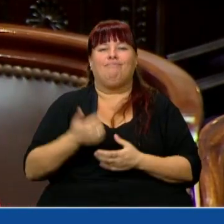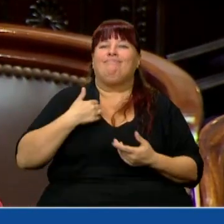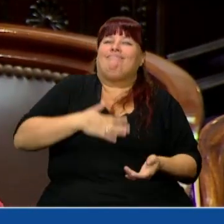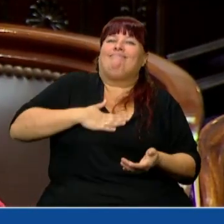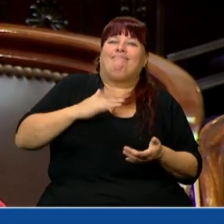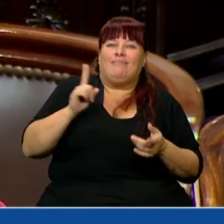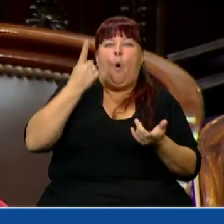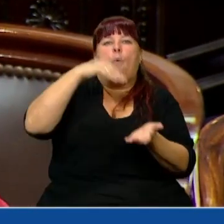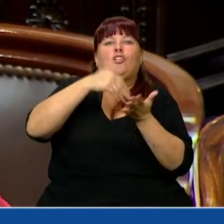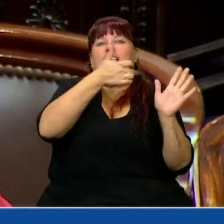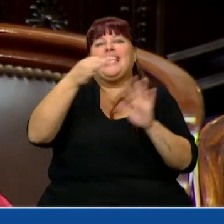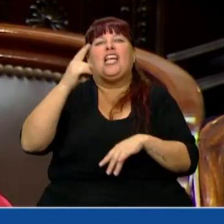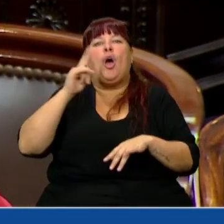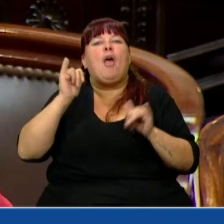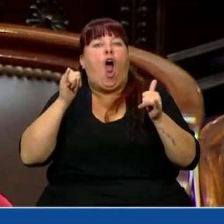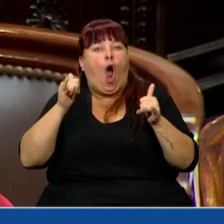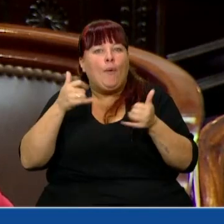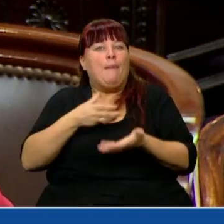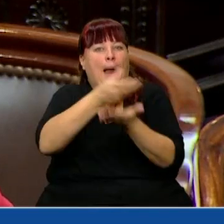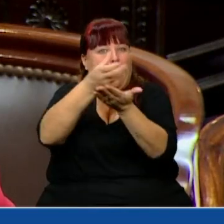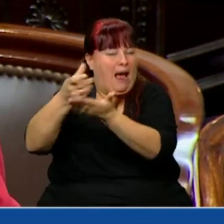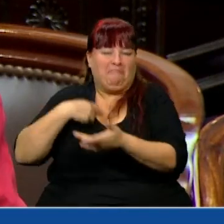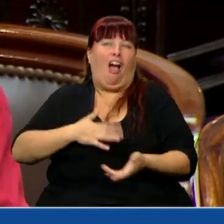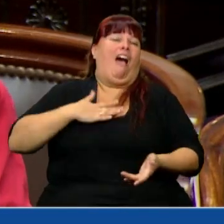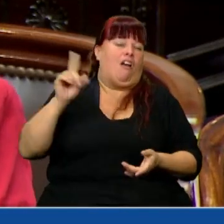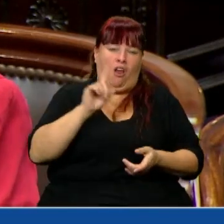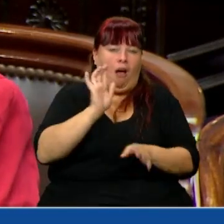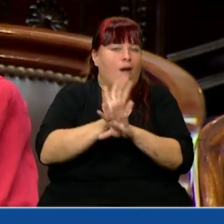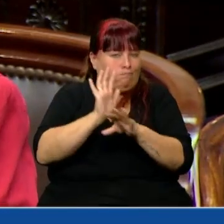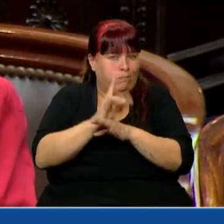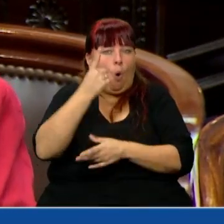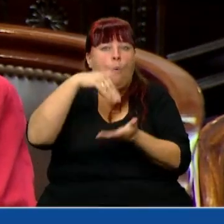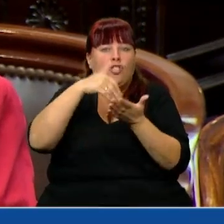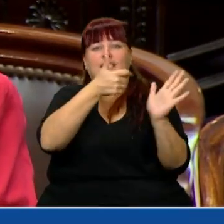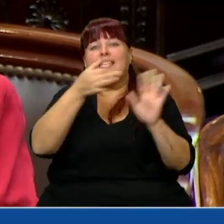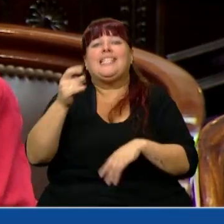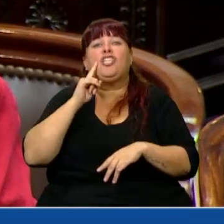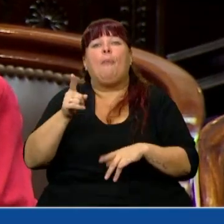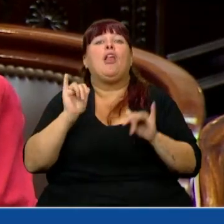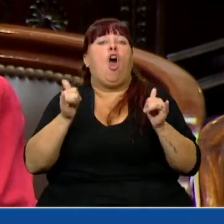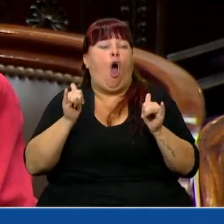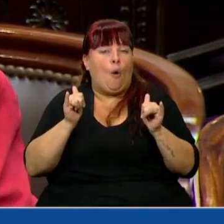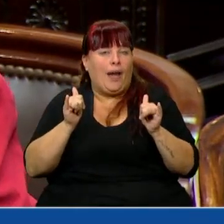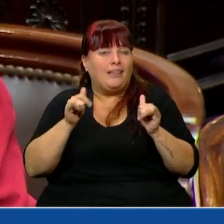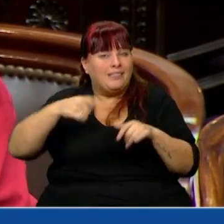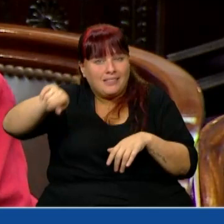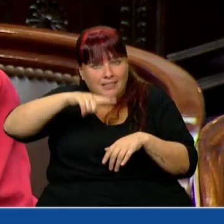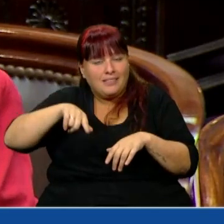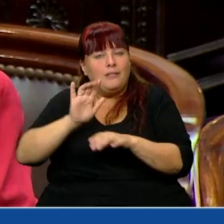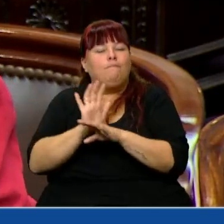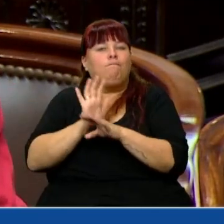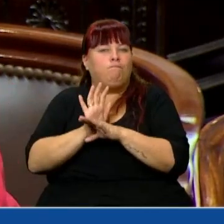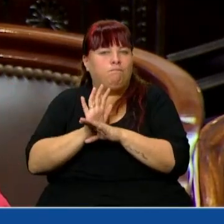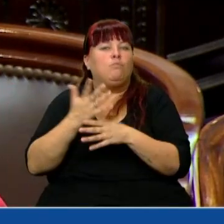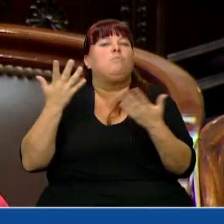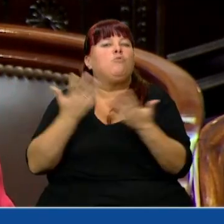llena de alegría que haya 1.600.000 jóvenes que lo reciban porque eso significa que hay 1.600.000 jóvenes que están